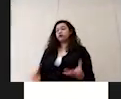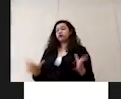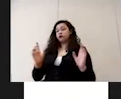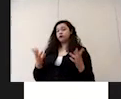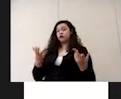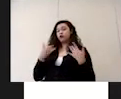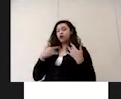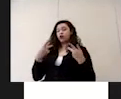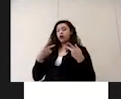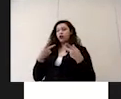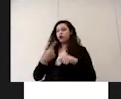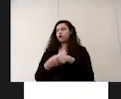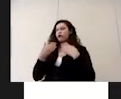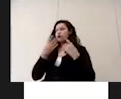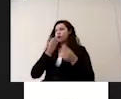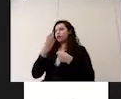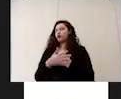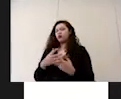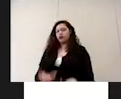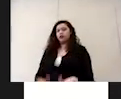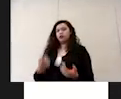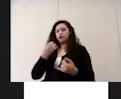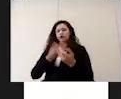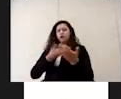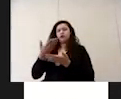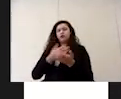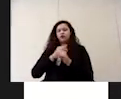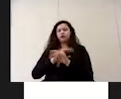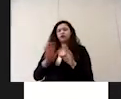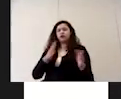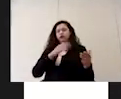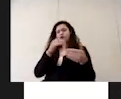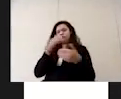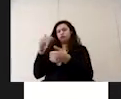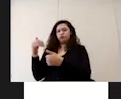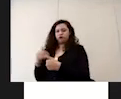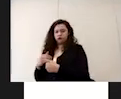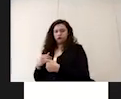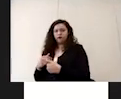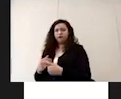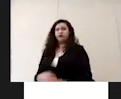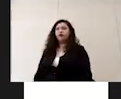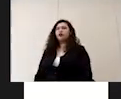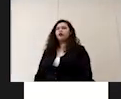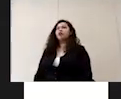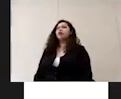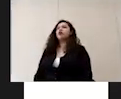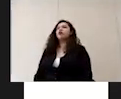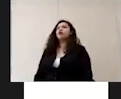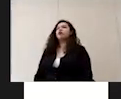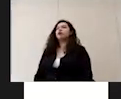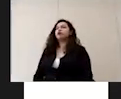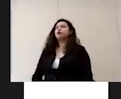y además compartir la información que se recabe de todas estas de todos estos aspectos